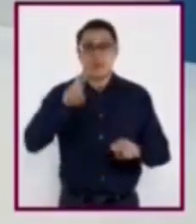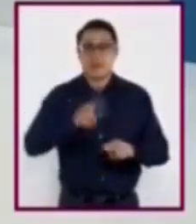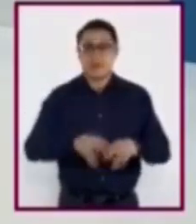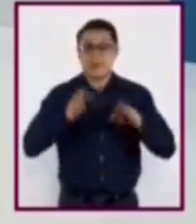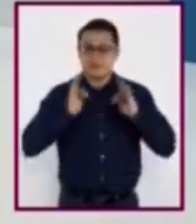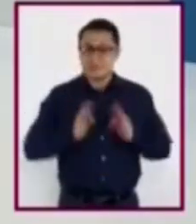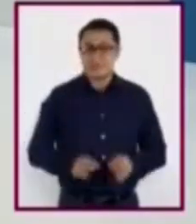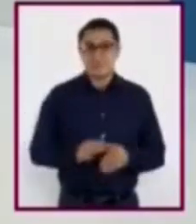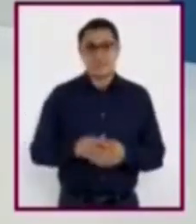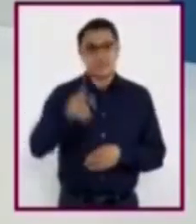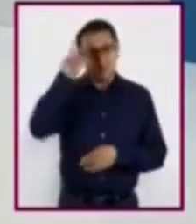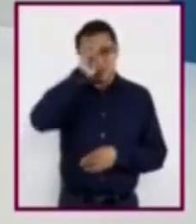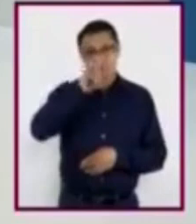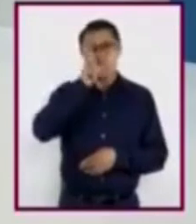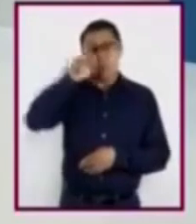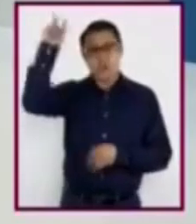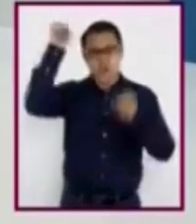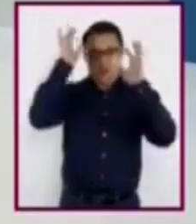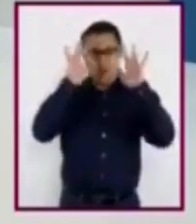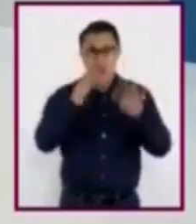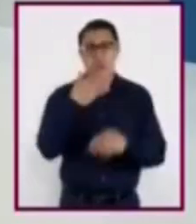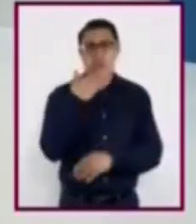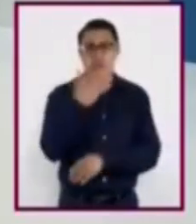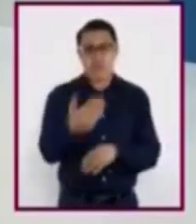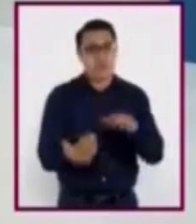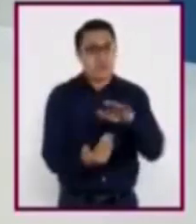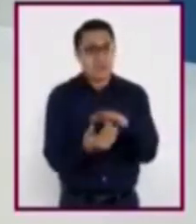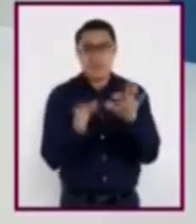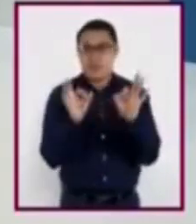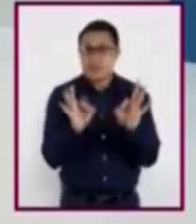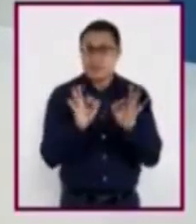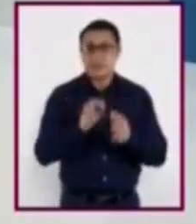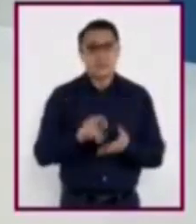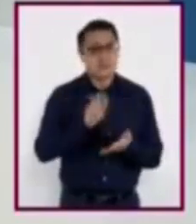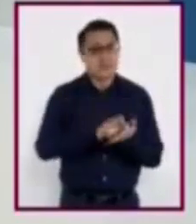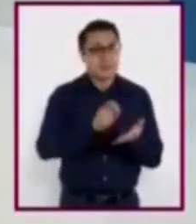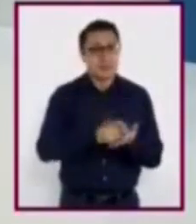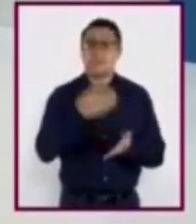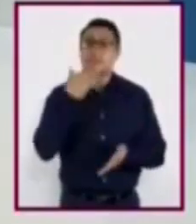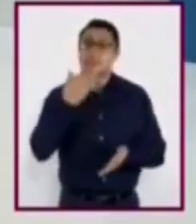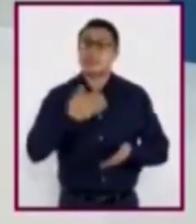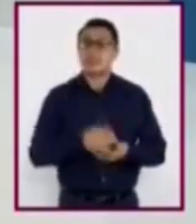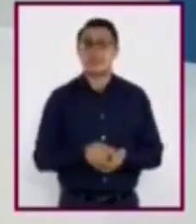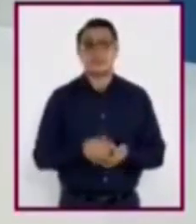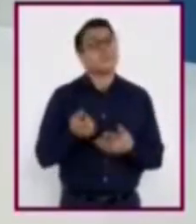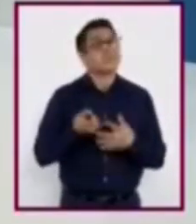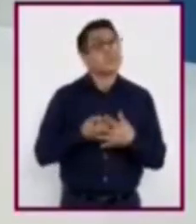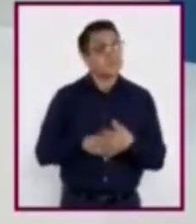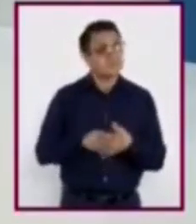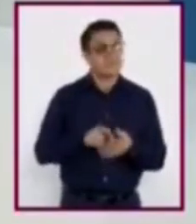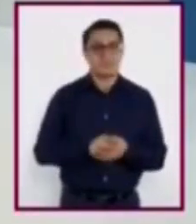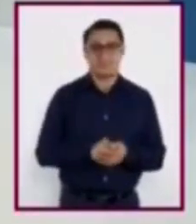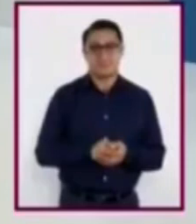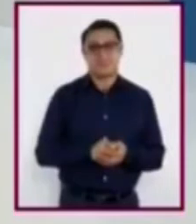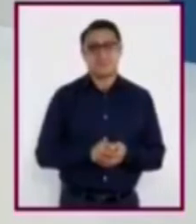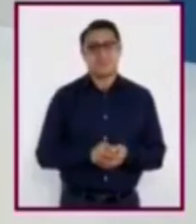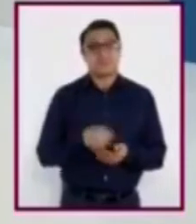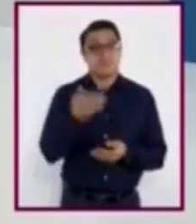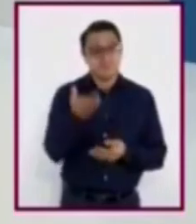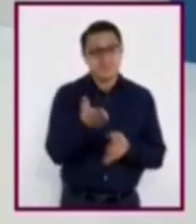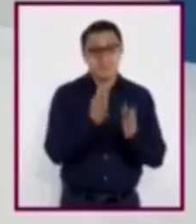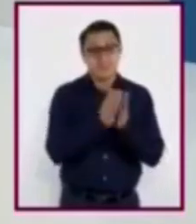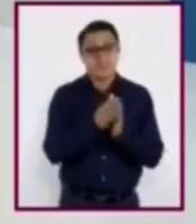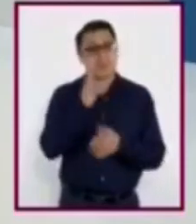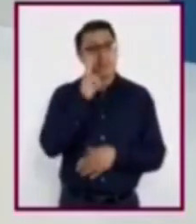una mesa en la que puedan apoyarse para escribir. Ahora sí, comencemos. Les pido que